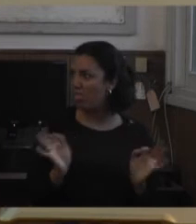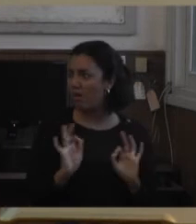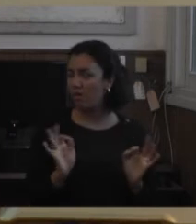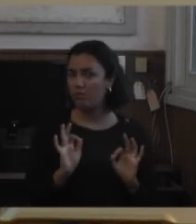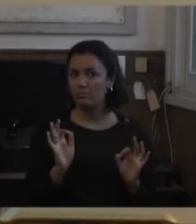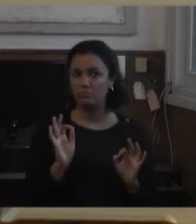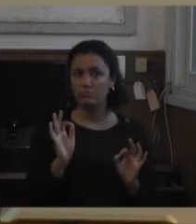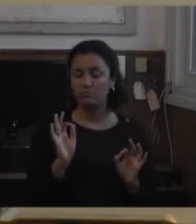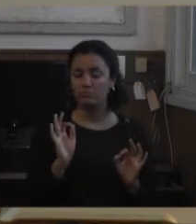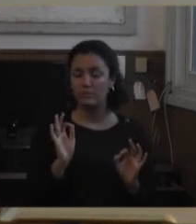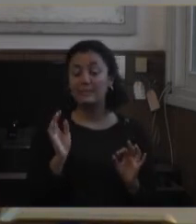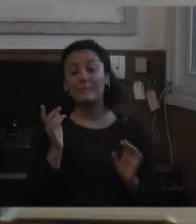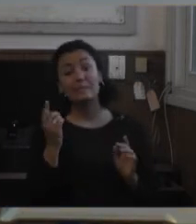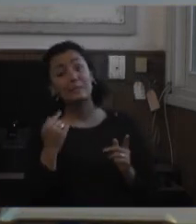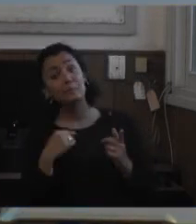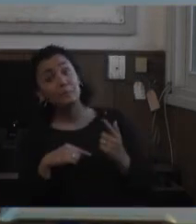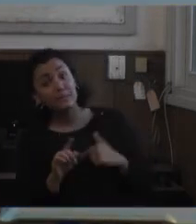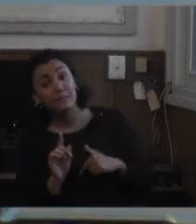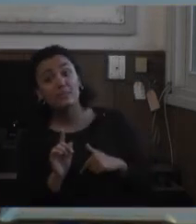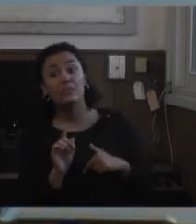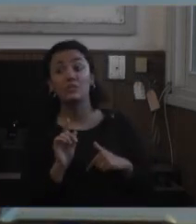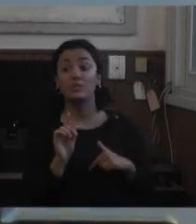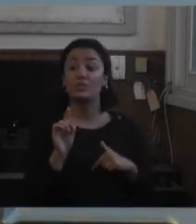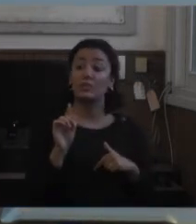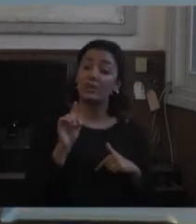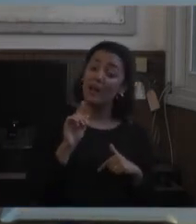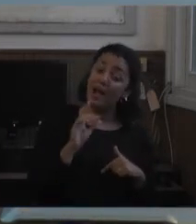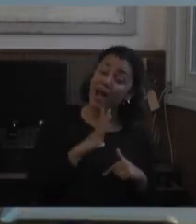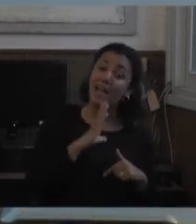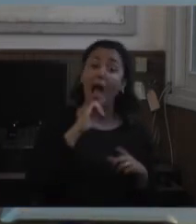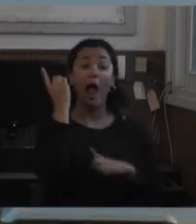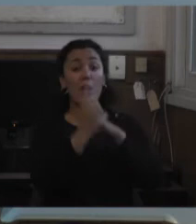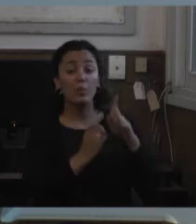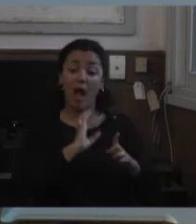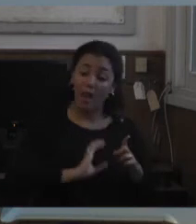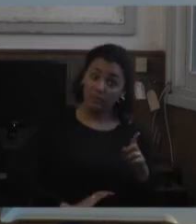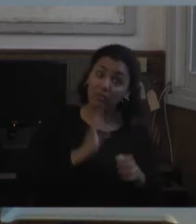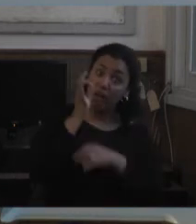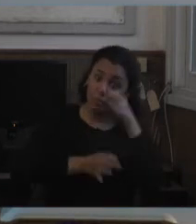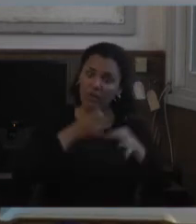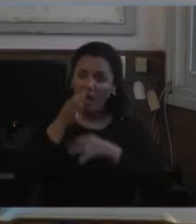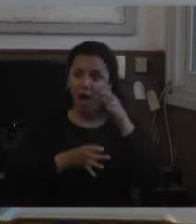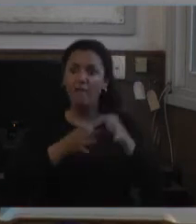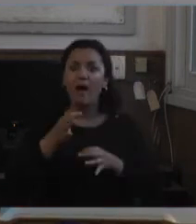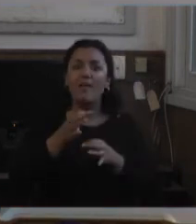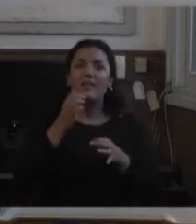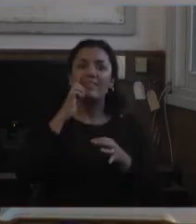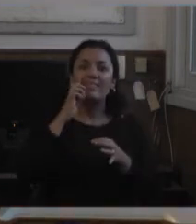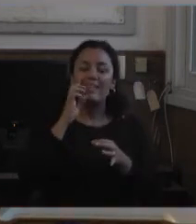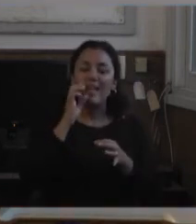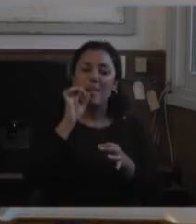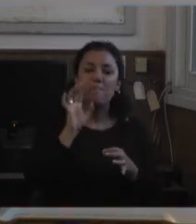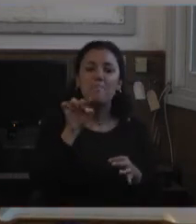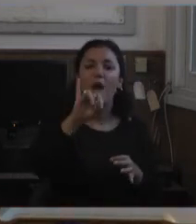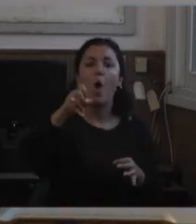silencio salvo que y me empezaban a dar características muy particulares de cada uno a